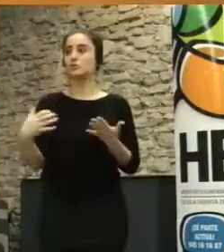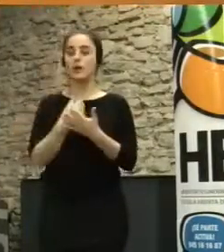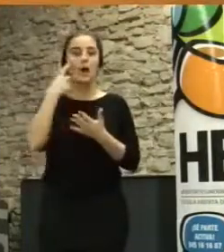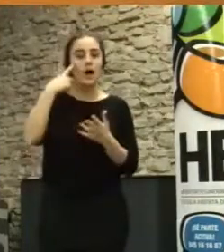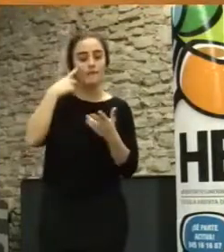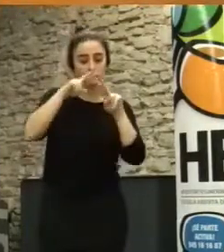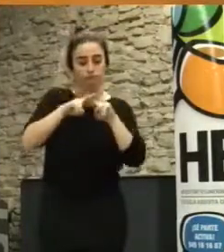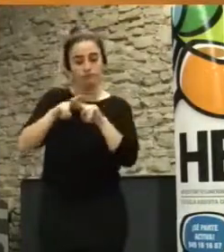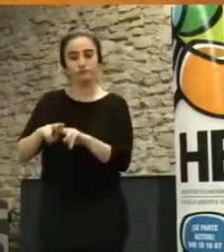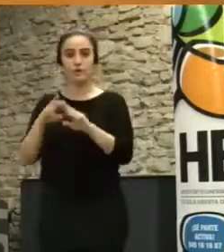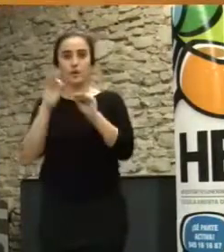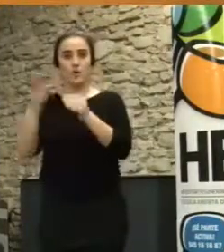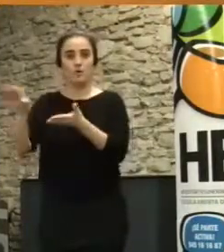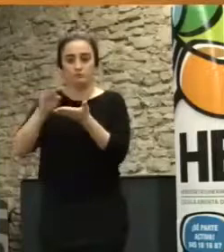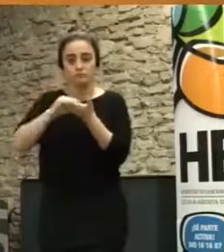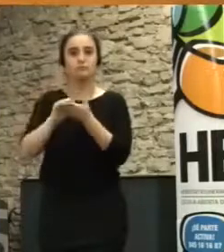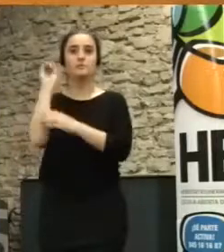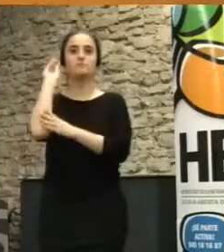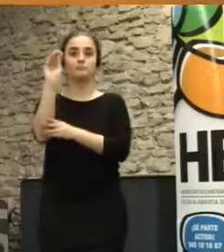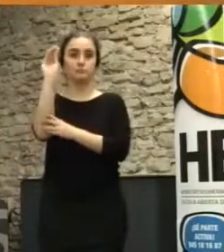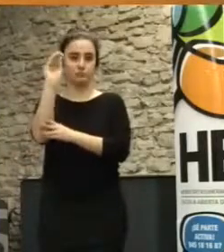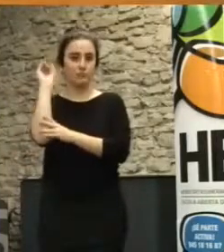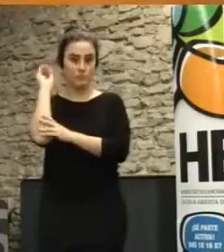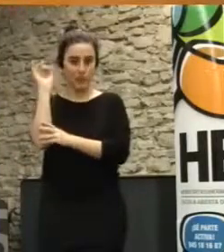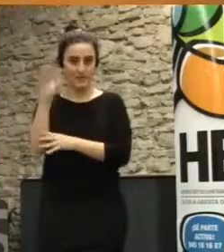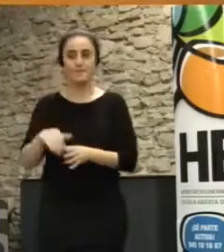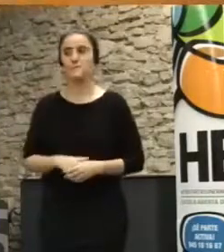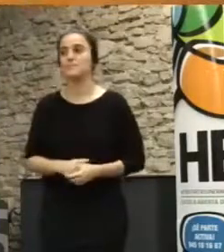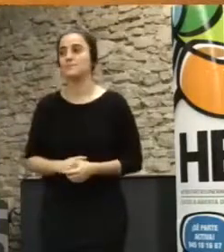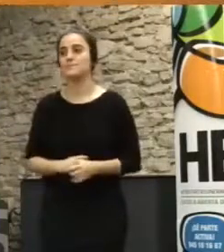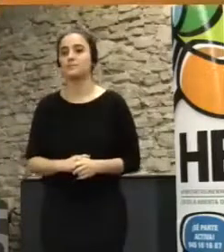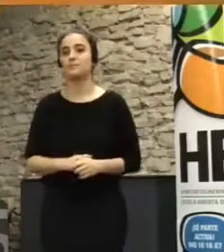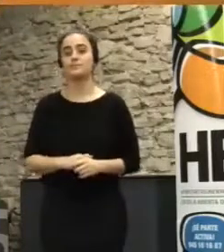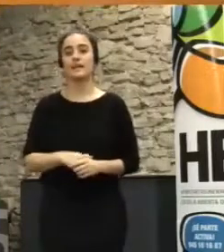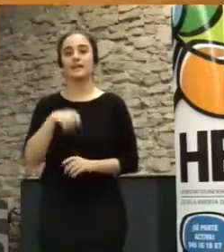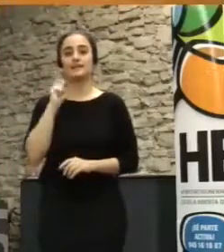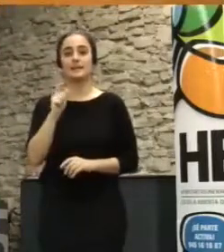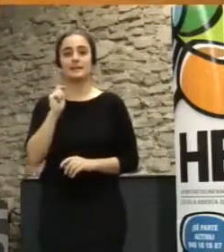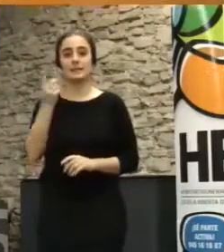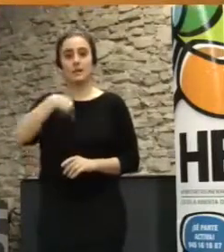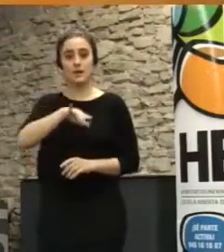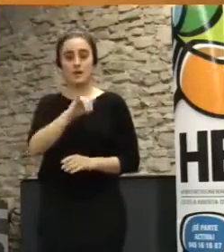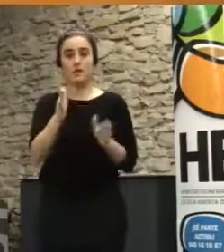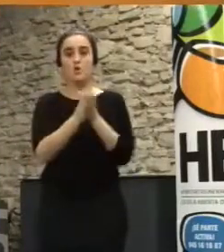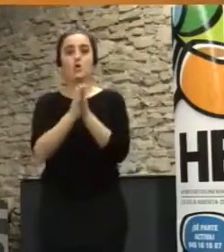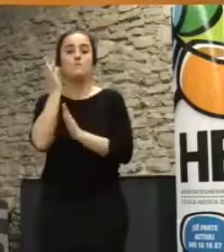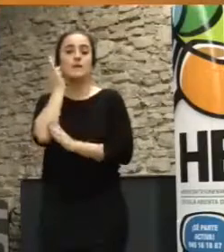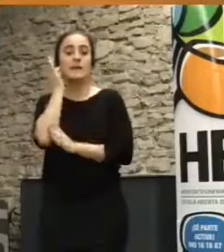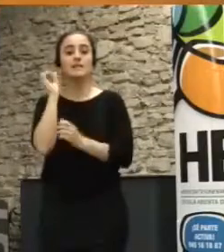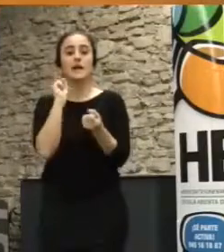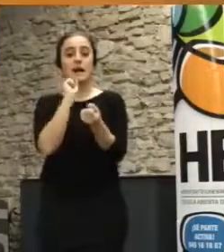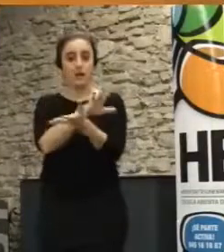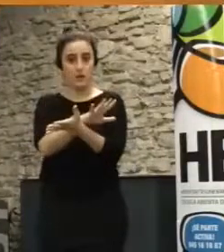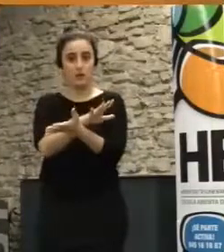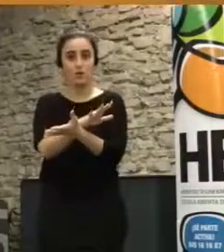se las trasladará a los ponentes. Como habitualmente, contamos con las compañeras de Arabaco